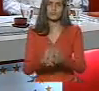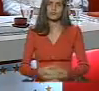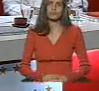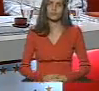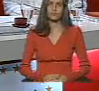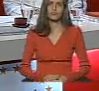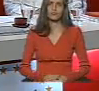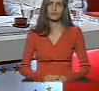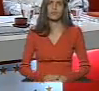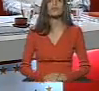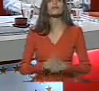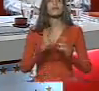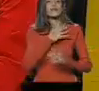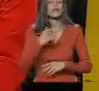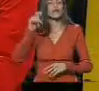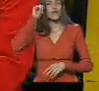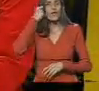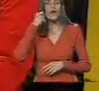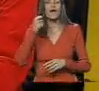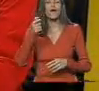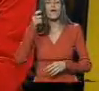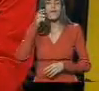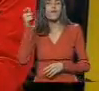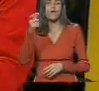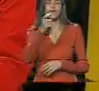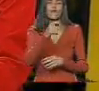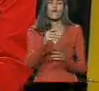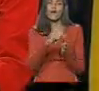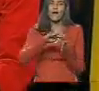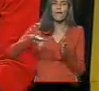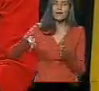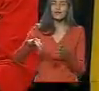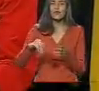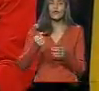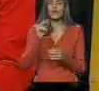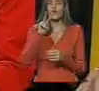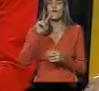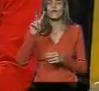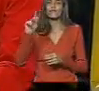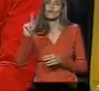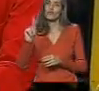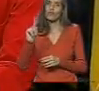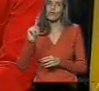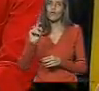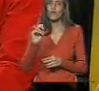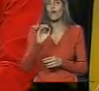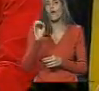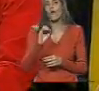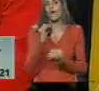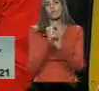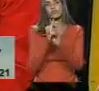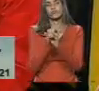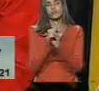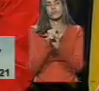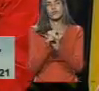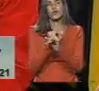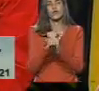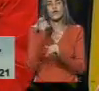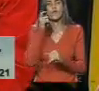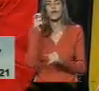Quiero recordarle, Pueblo, Espacio, 221, o el correo electrónico,